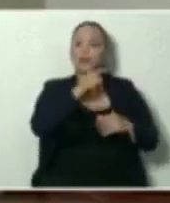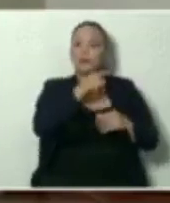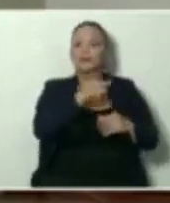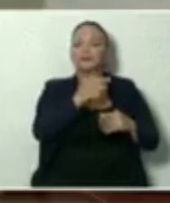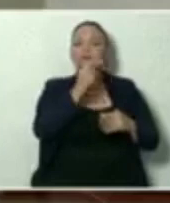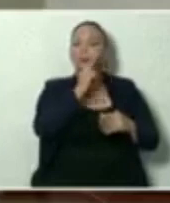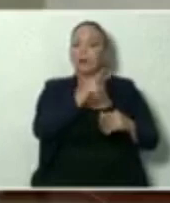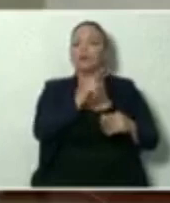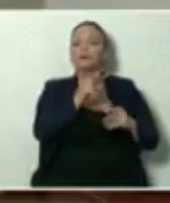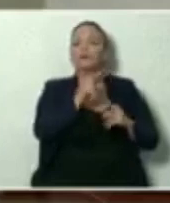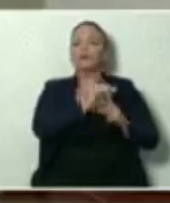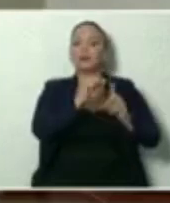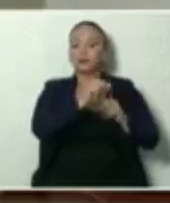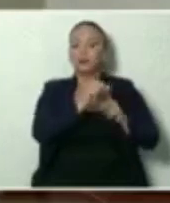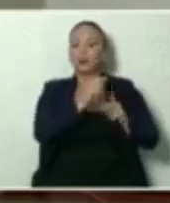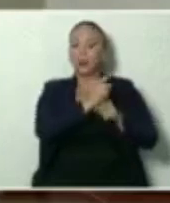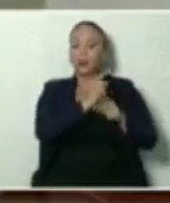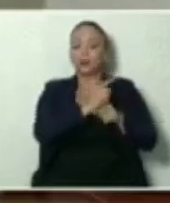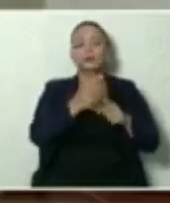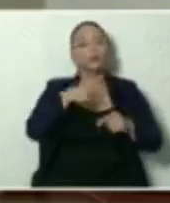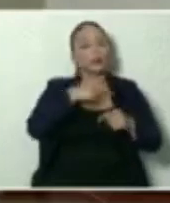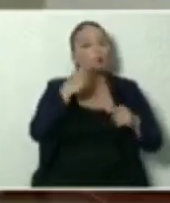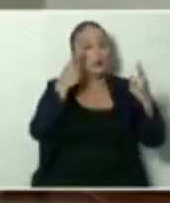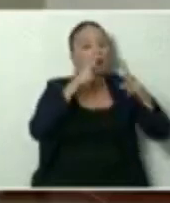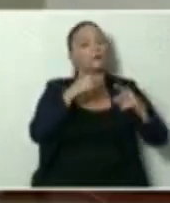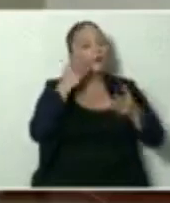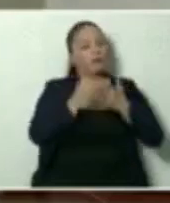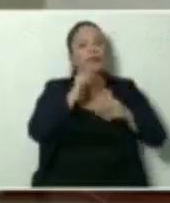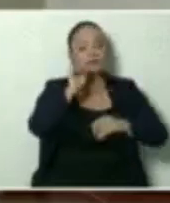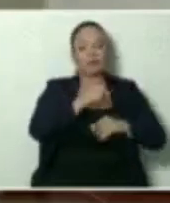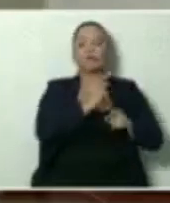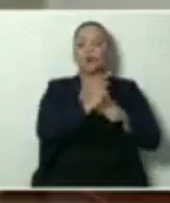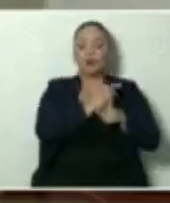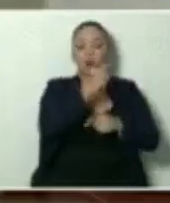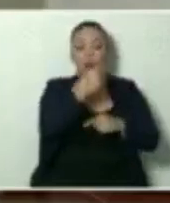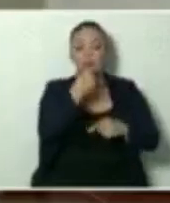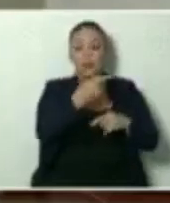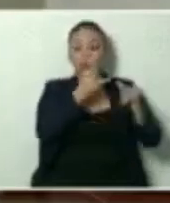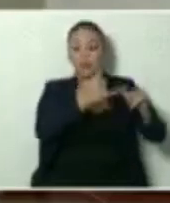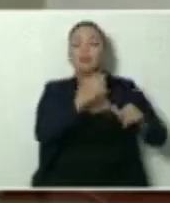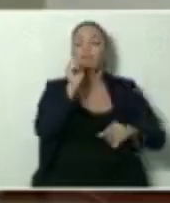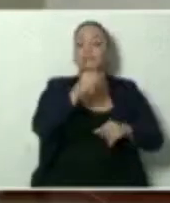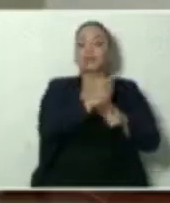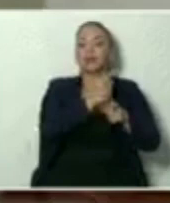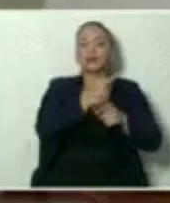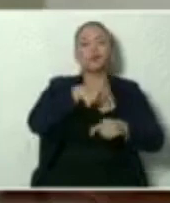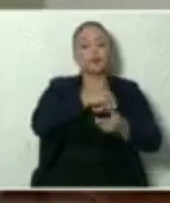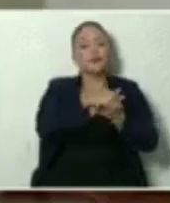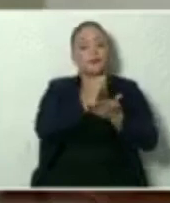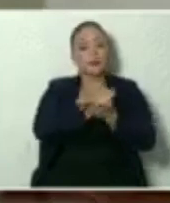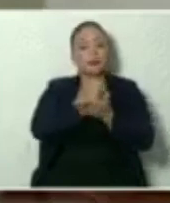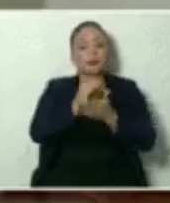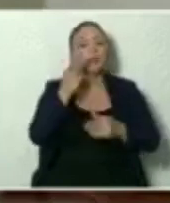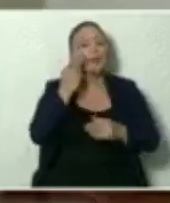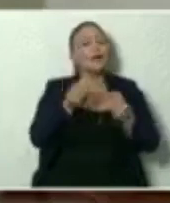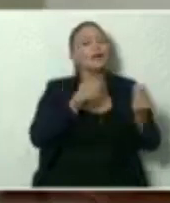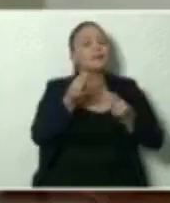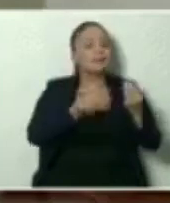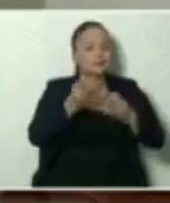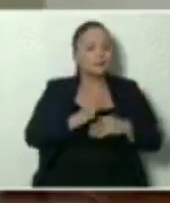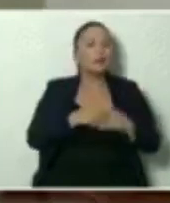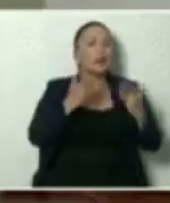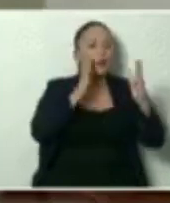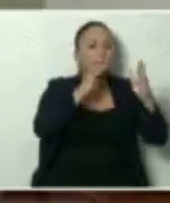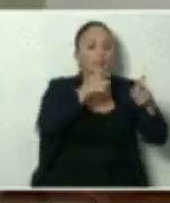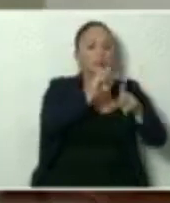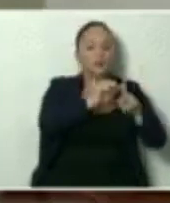las circunstancias correctas. Si lo logramos verificar que es correcto lo que usted ha indicado, estamos ahorita investigando para ver cómo se le entra.